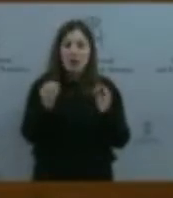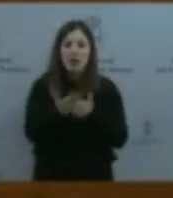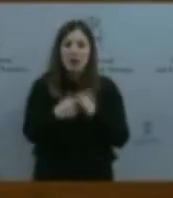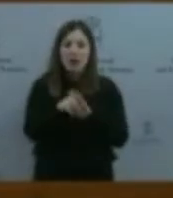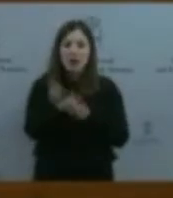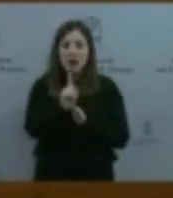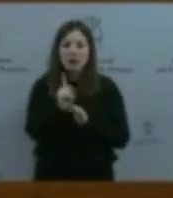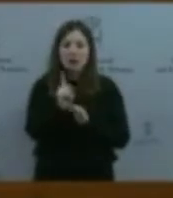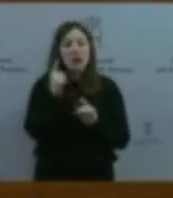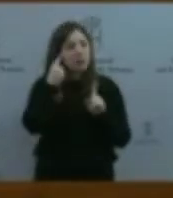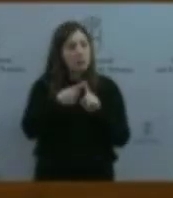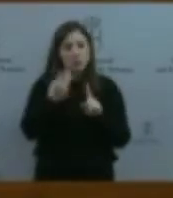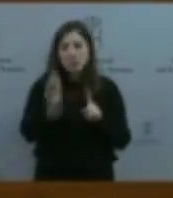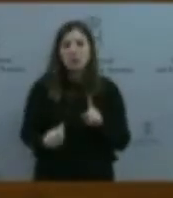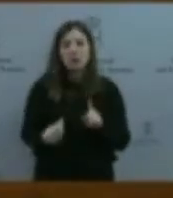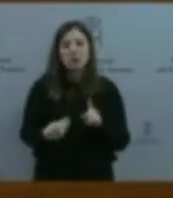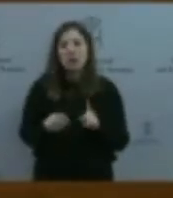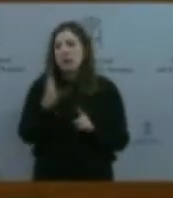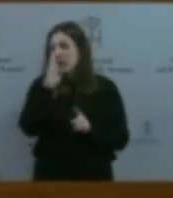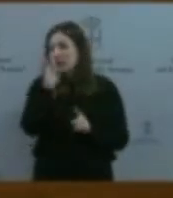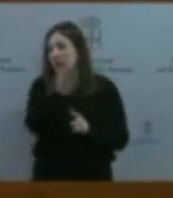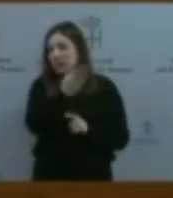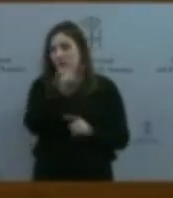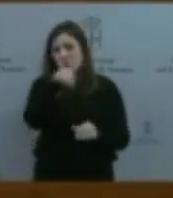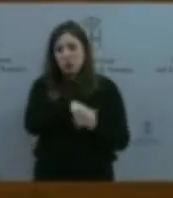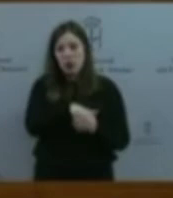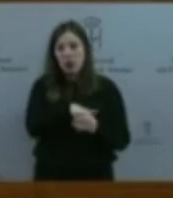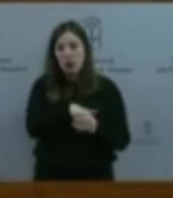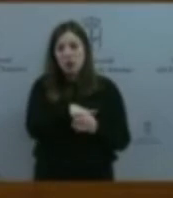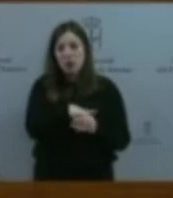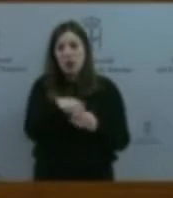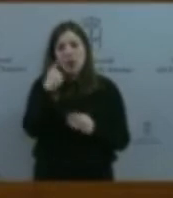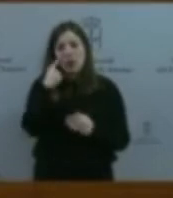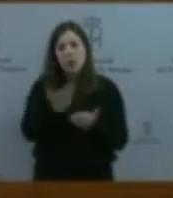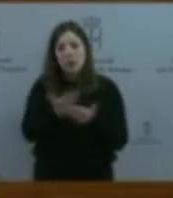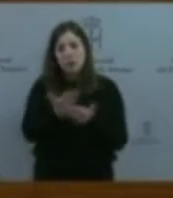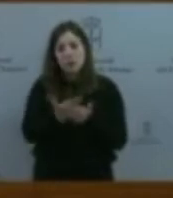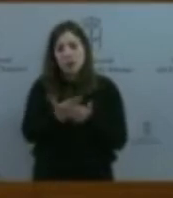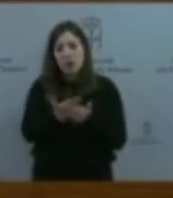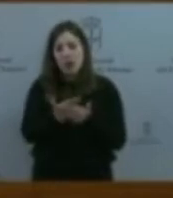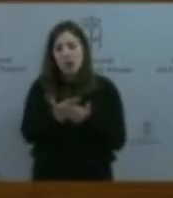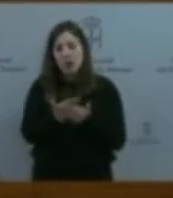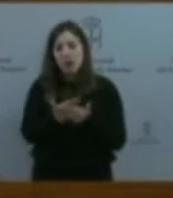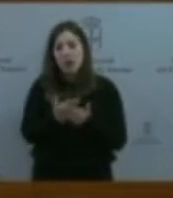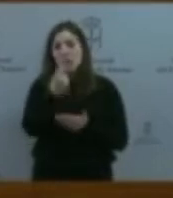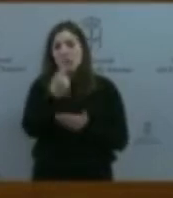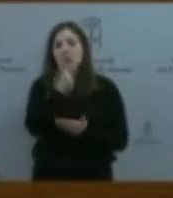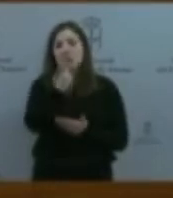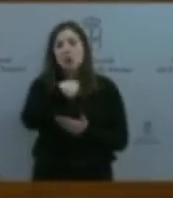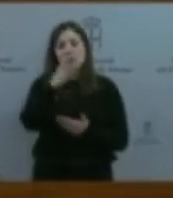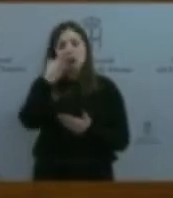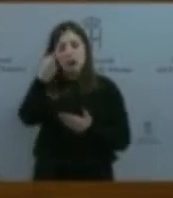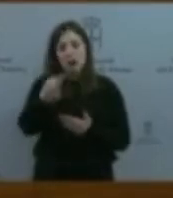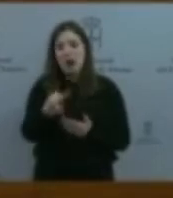través de esta votación demostraremos cuál es nuestra posición y cuál es nuestro compromiso real, primero, con intentar reparar lo que hicieron,